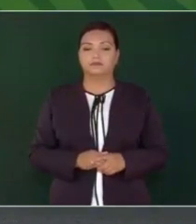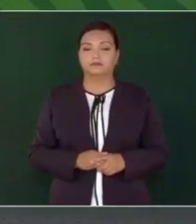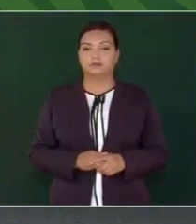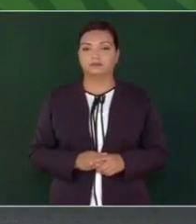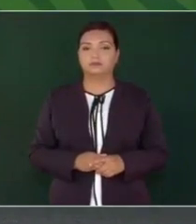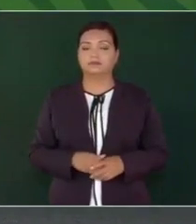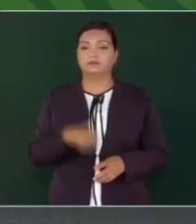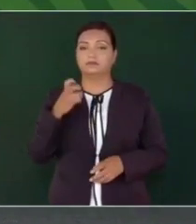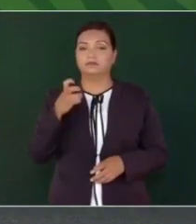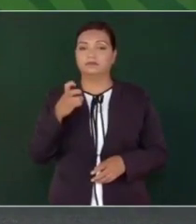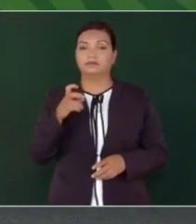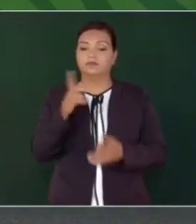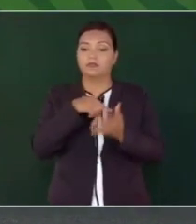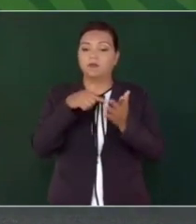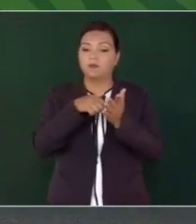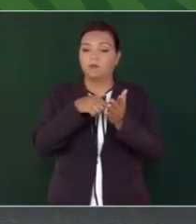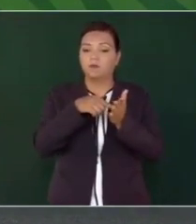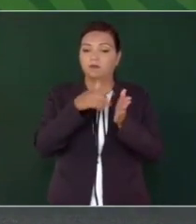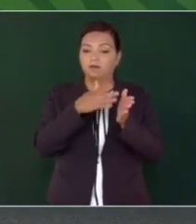Entonces, esta parte